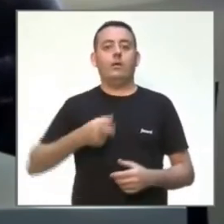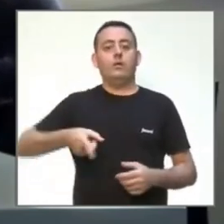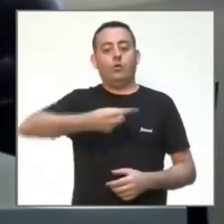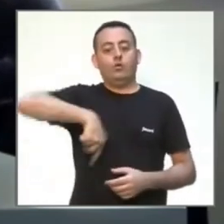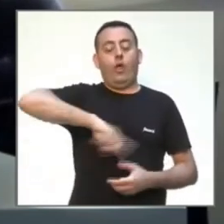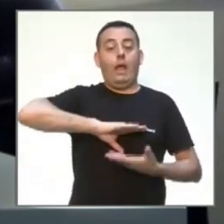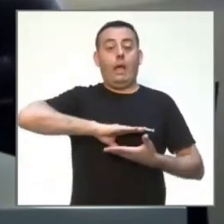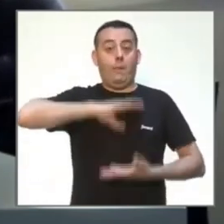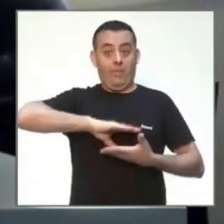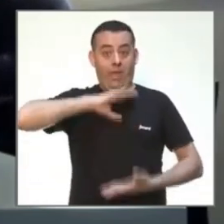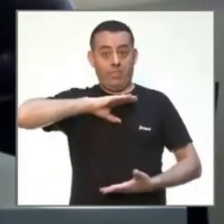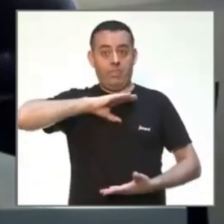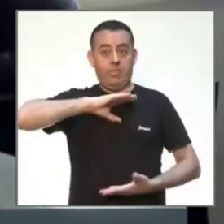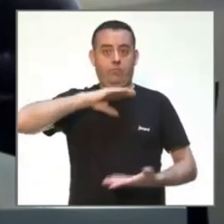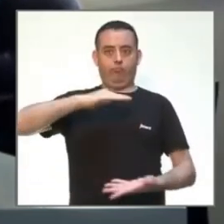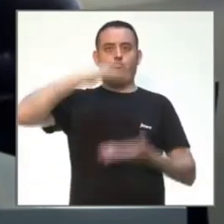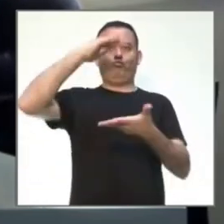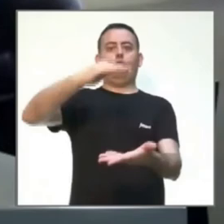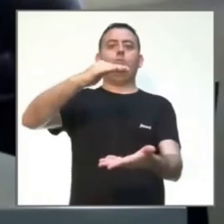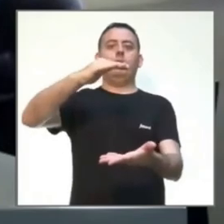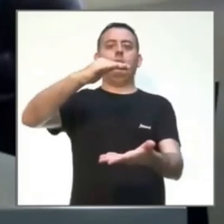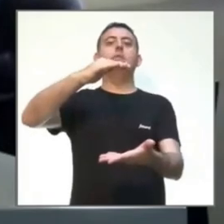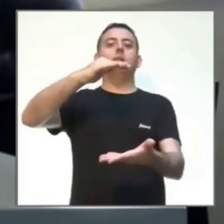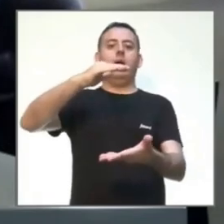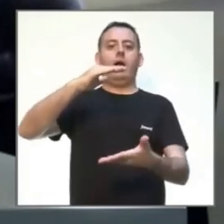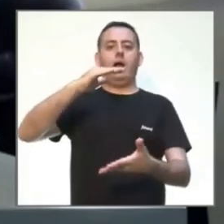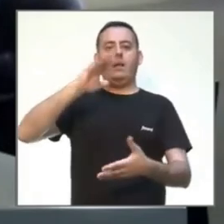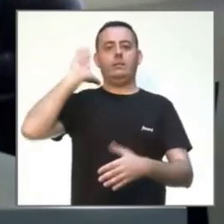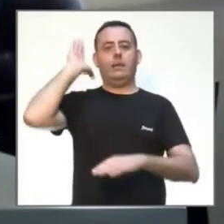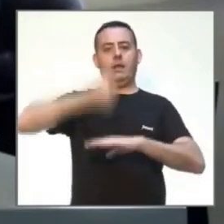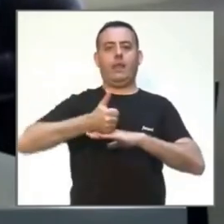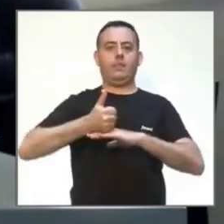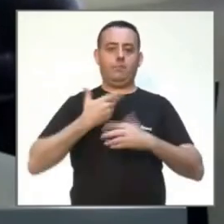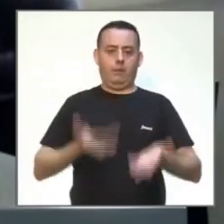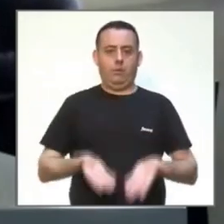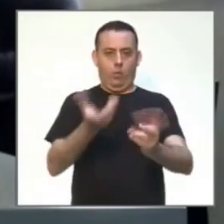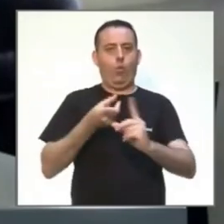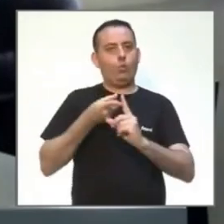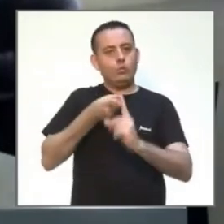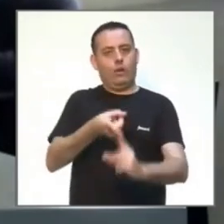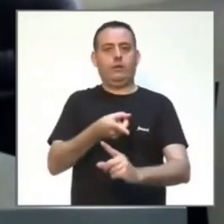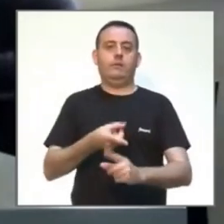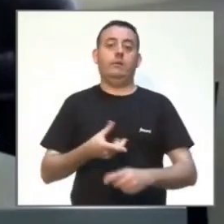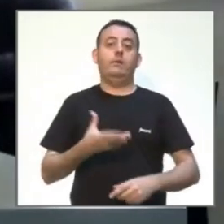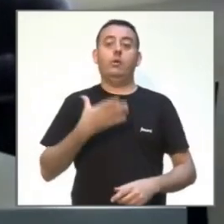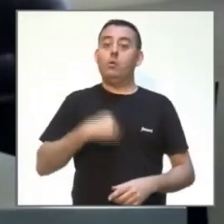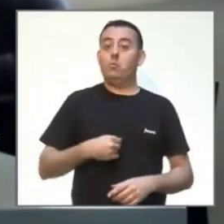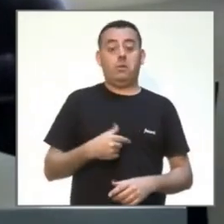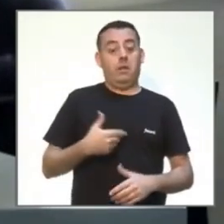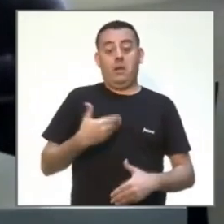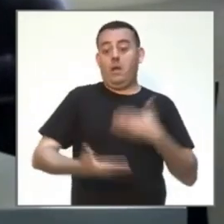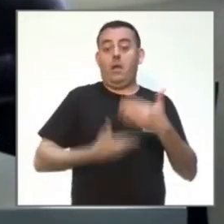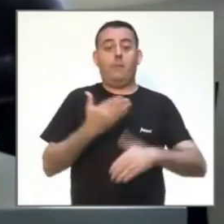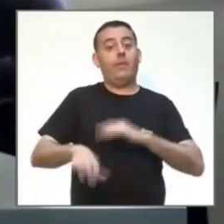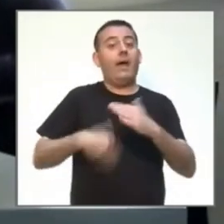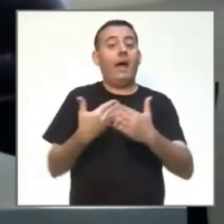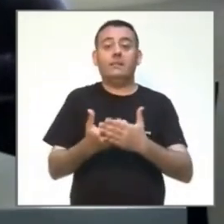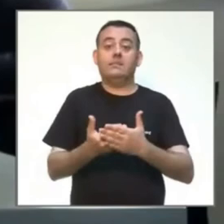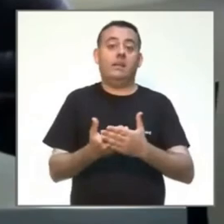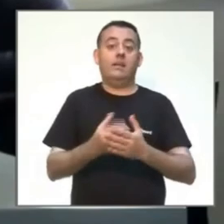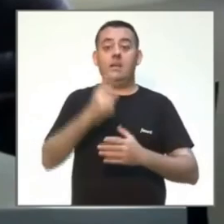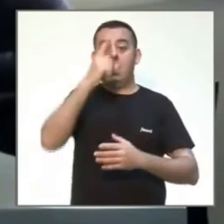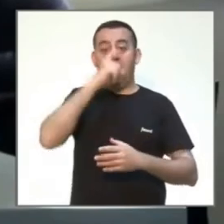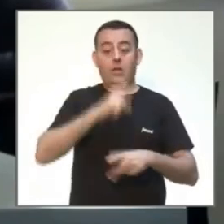capacidad para que puedan utilizarlo desde ahora ya hasta, pues entendemos, por lo menos hasta final de año, que entendemos que durará.